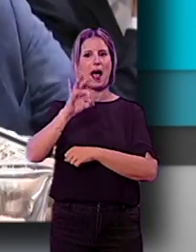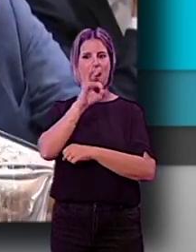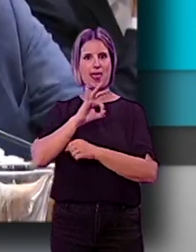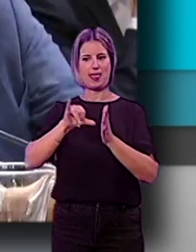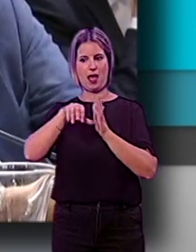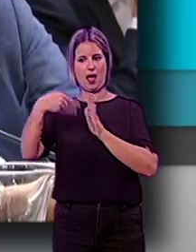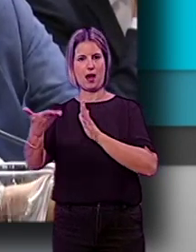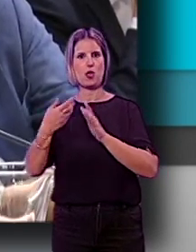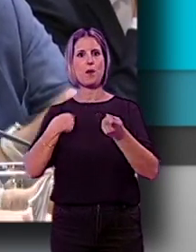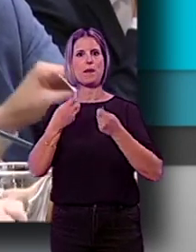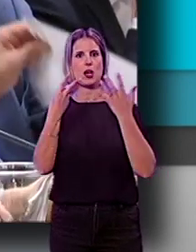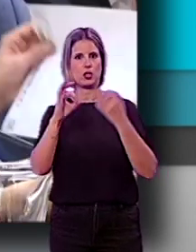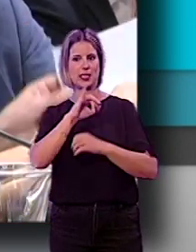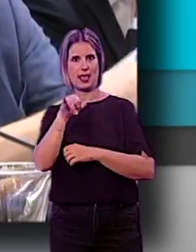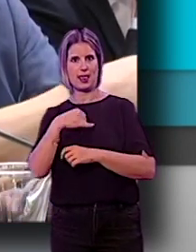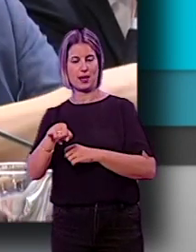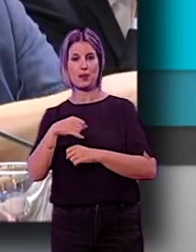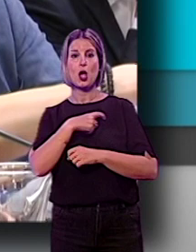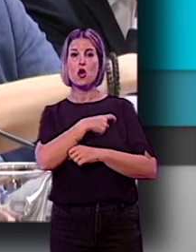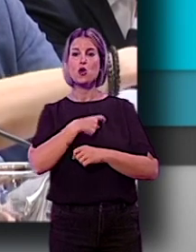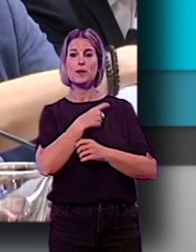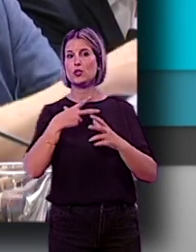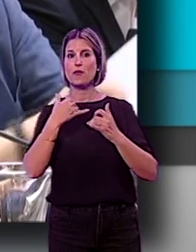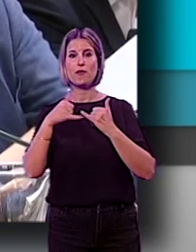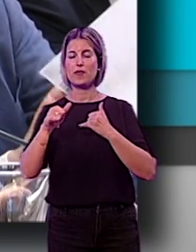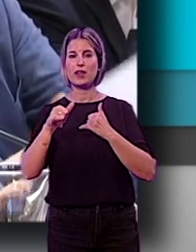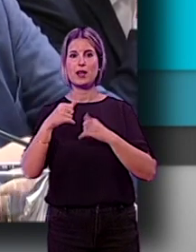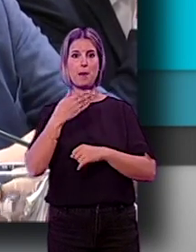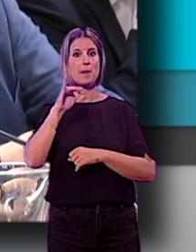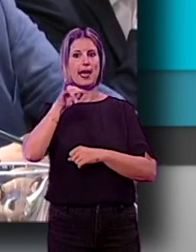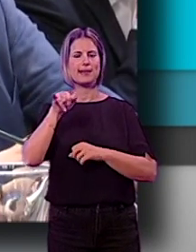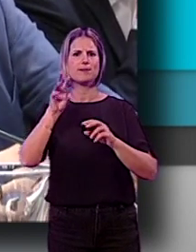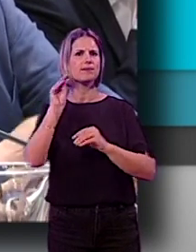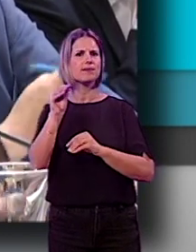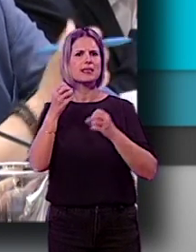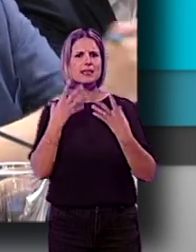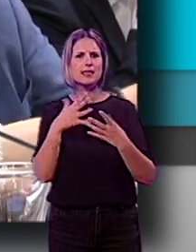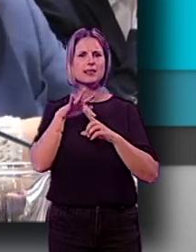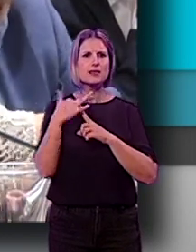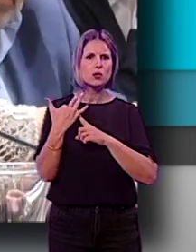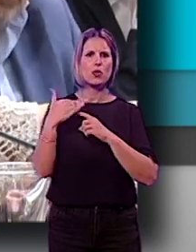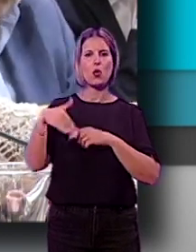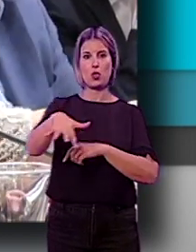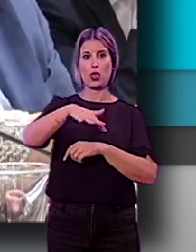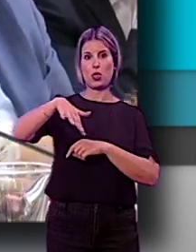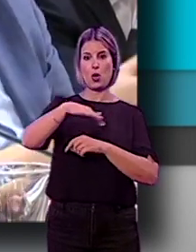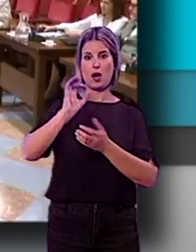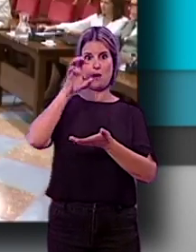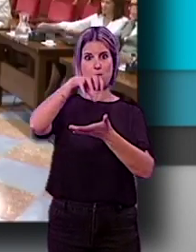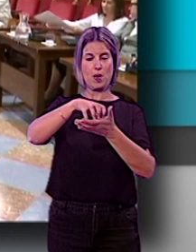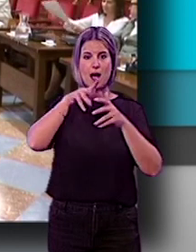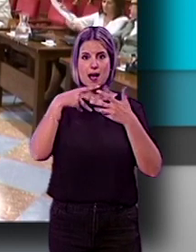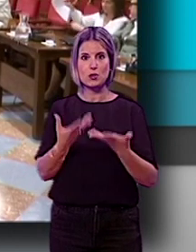Merca 80 en el Zaidín. Para finalizar la comisión, Beatriz Sánchez ha preguntado por el estado en el que se encuentra la zona en la que se instala en la